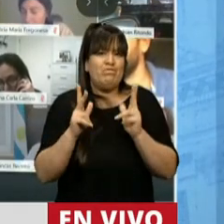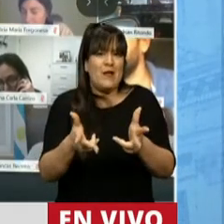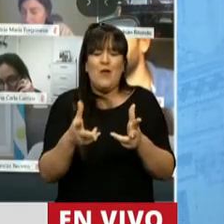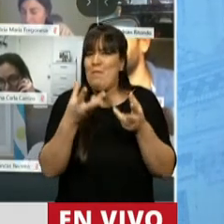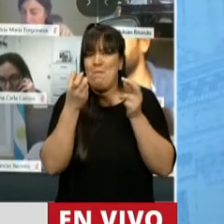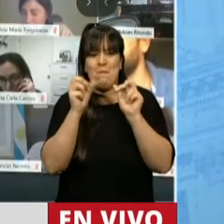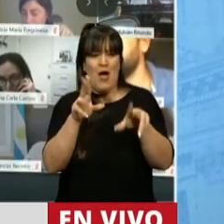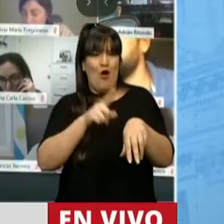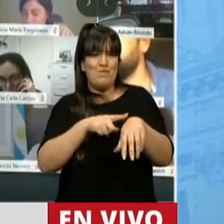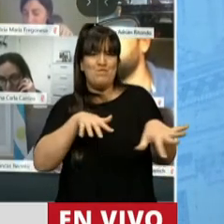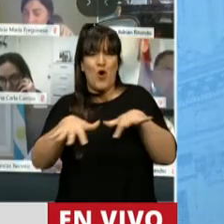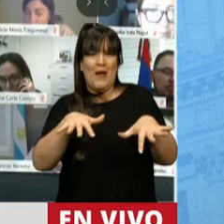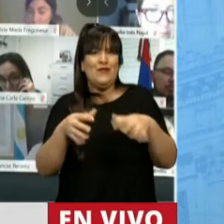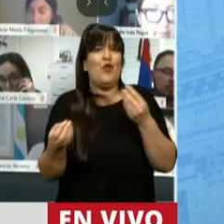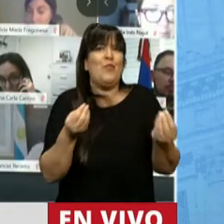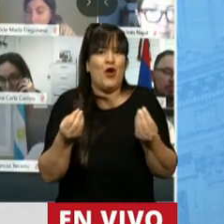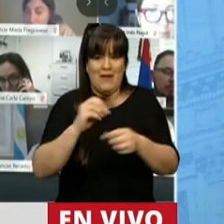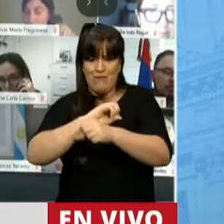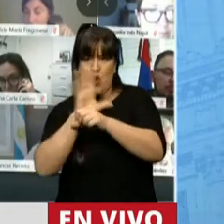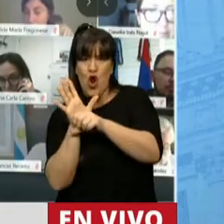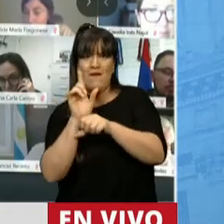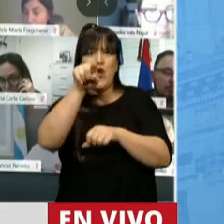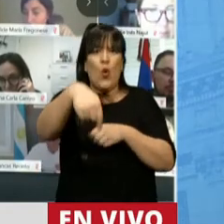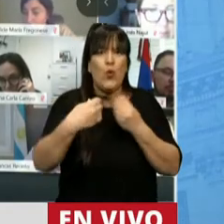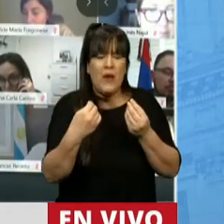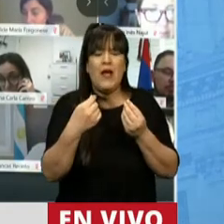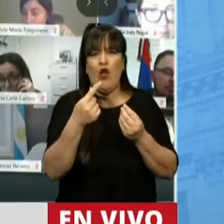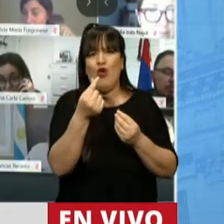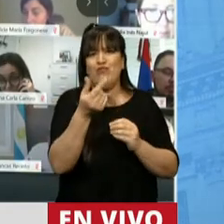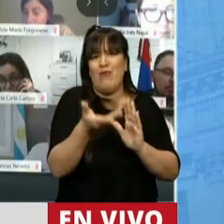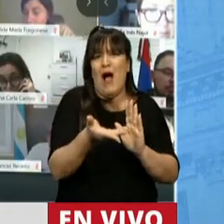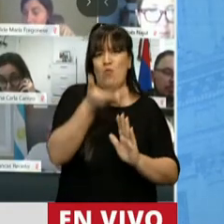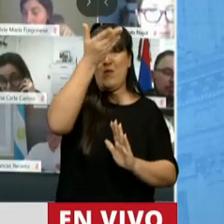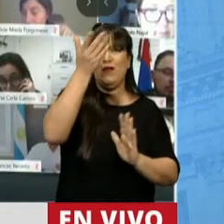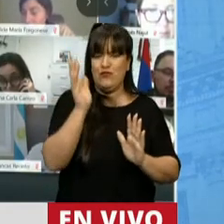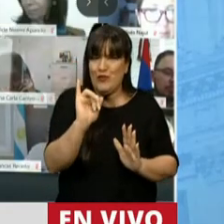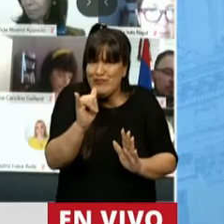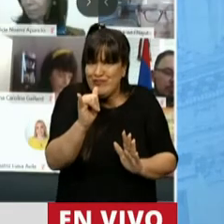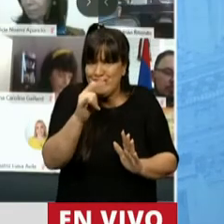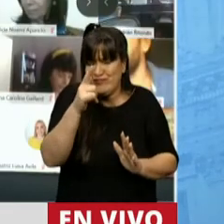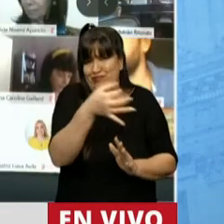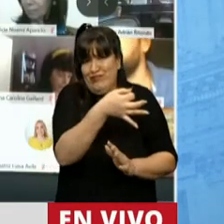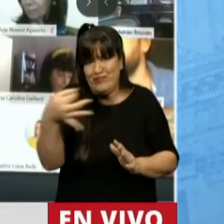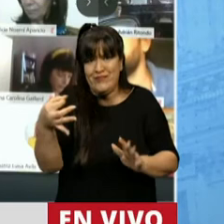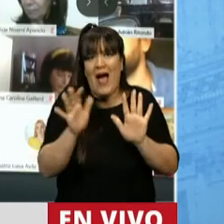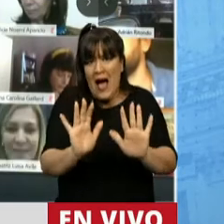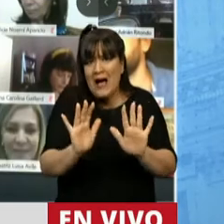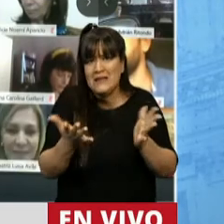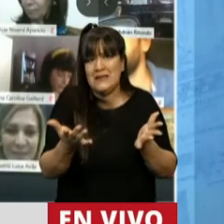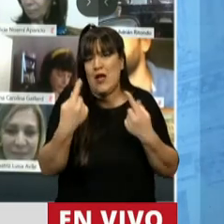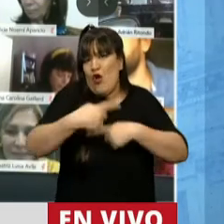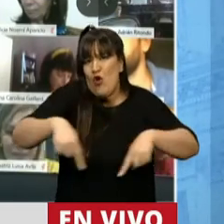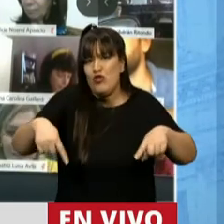escenarios, un aumento razonable desde todo punto de vista, desde cada una de las cuestiones que se